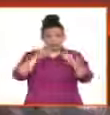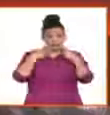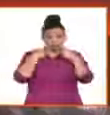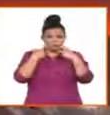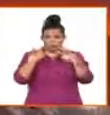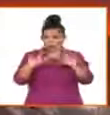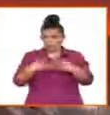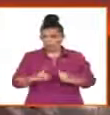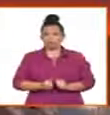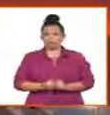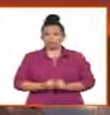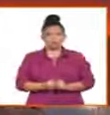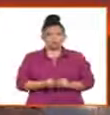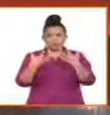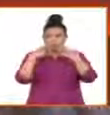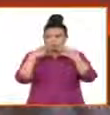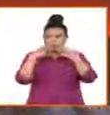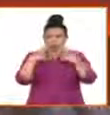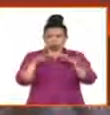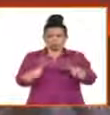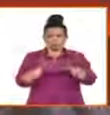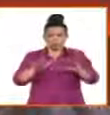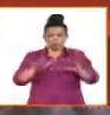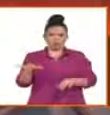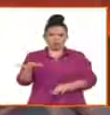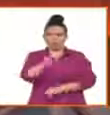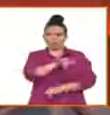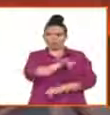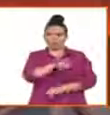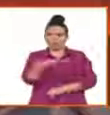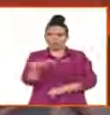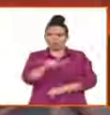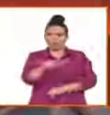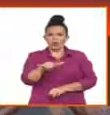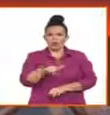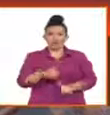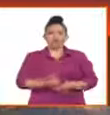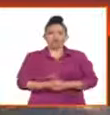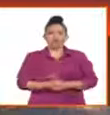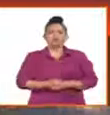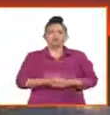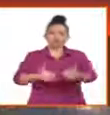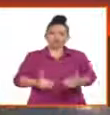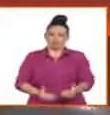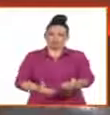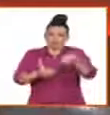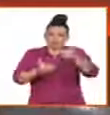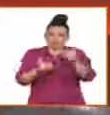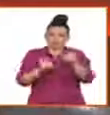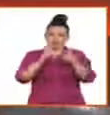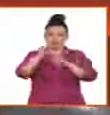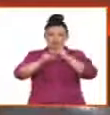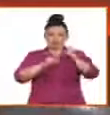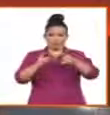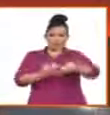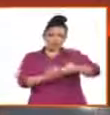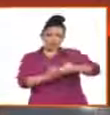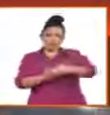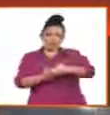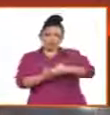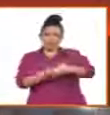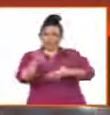la filiación asistida, como lo es para la filiación adoptiva. En el caso de la adopción,